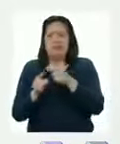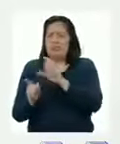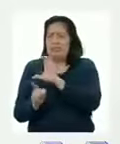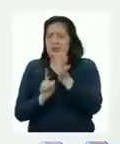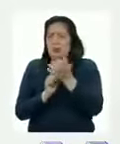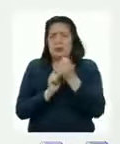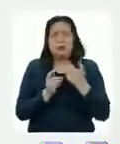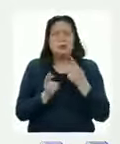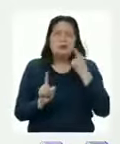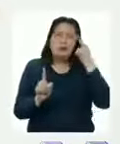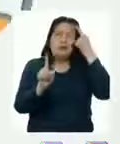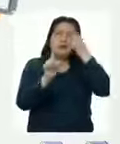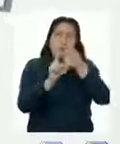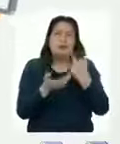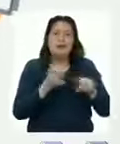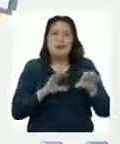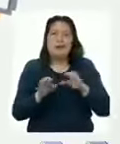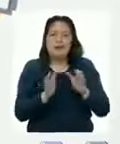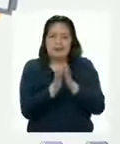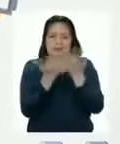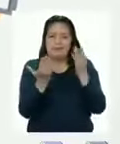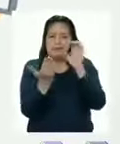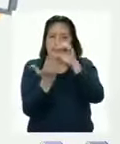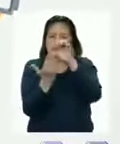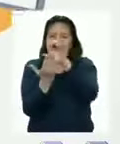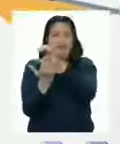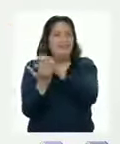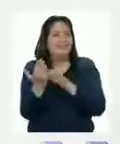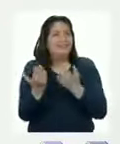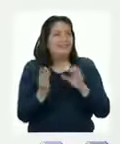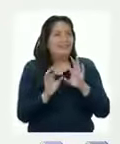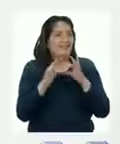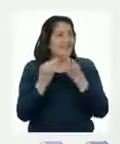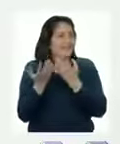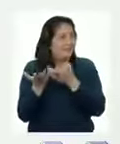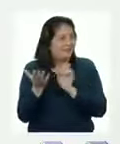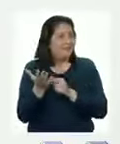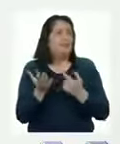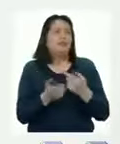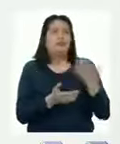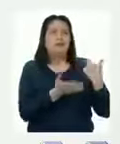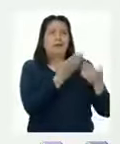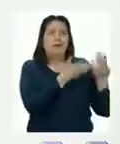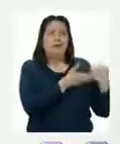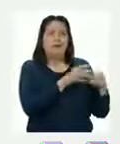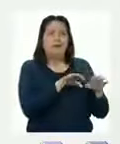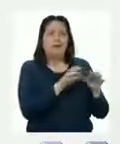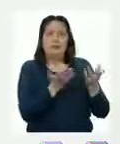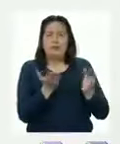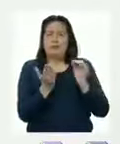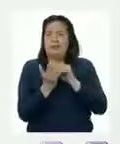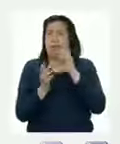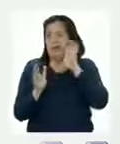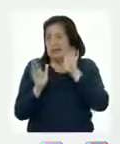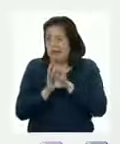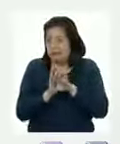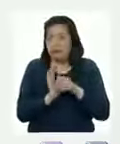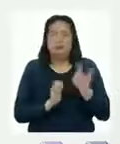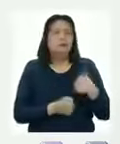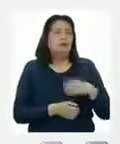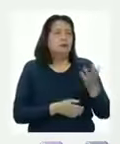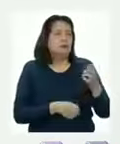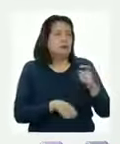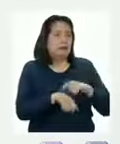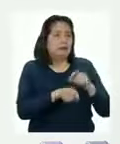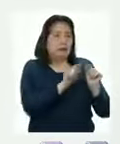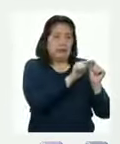cultural con la finalidad de elaborar nuestro álbum familiar A partir de todas las actividades que hemos realizado, como por ejemplo, en nuestra línea